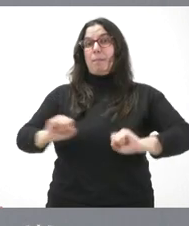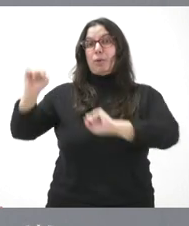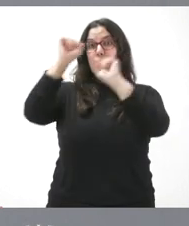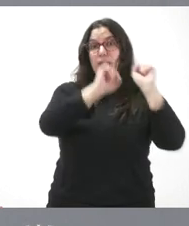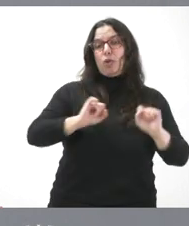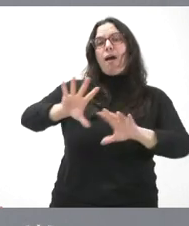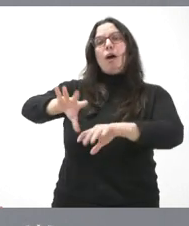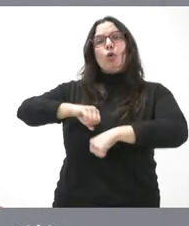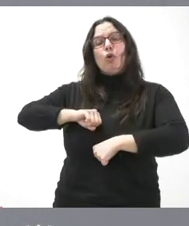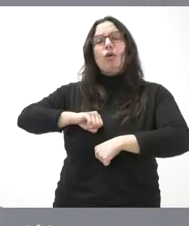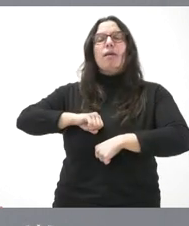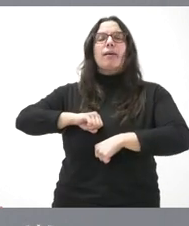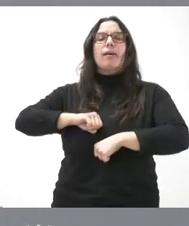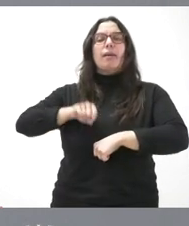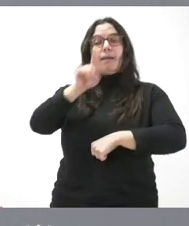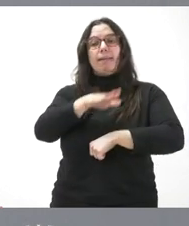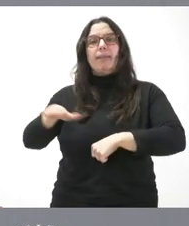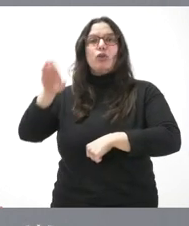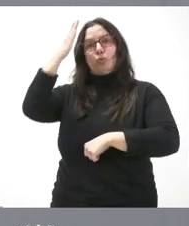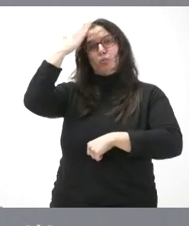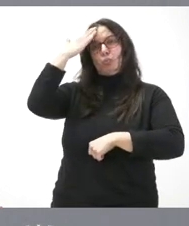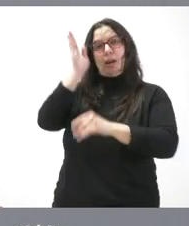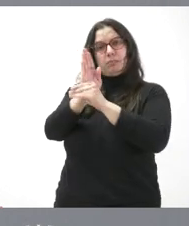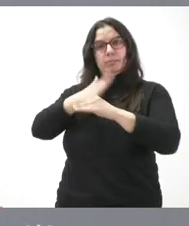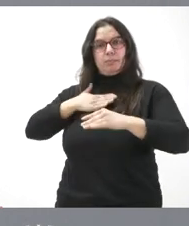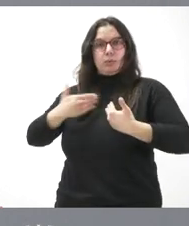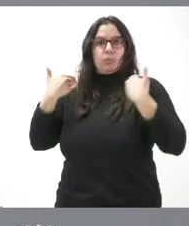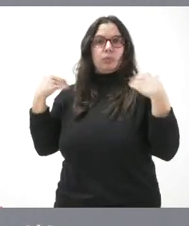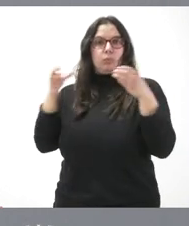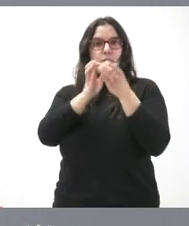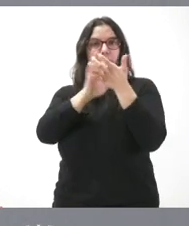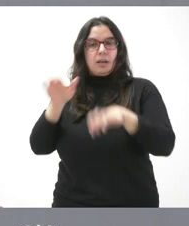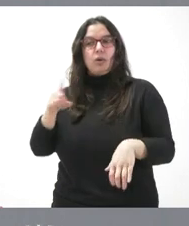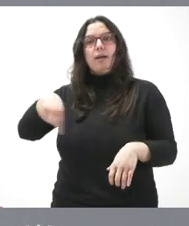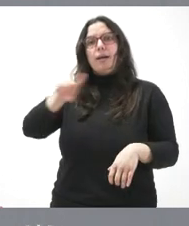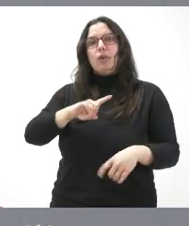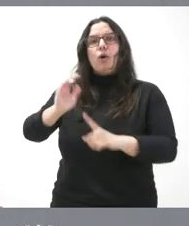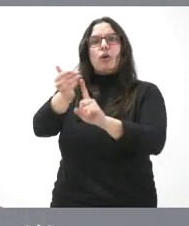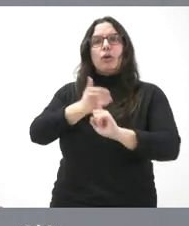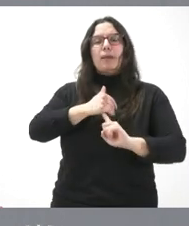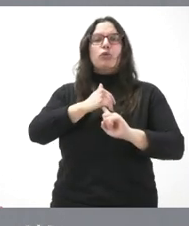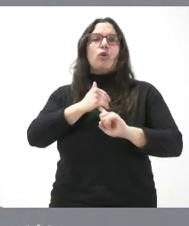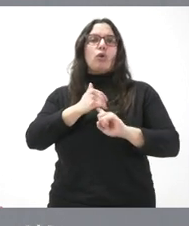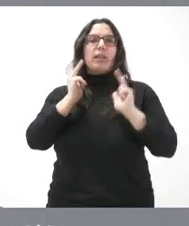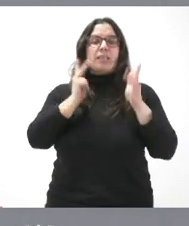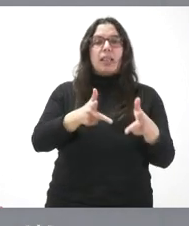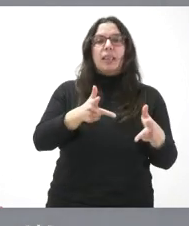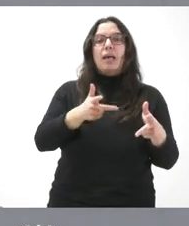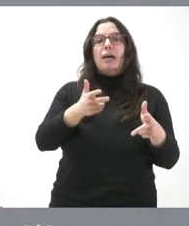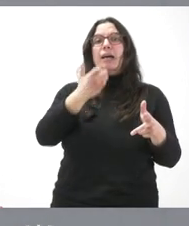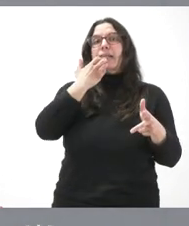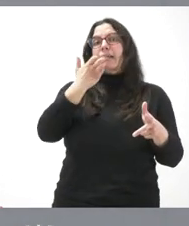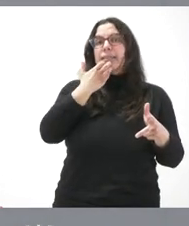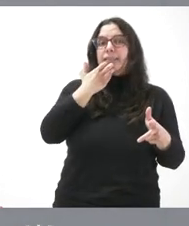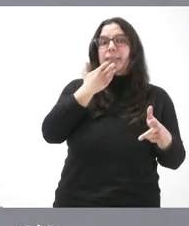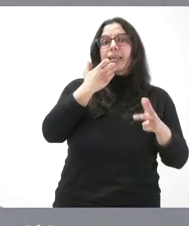acogerá a estos menores tutelados por la Junta de Castilla y León, que tienen una medida de acogimiento residencial, en tanto no sea posible llevar a cabo